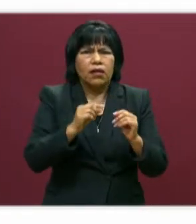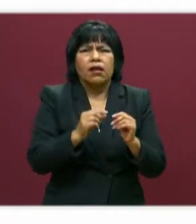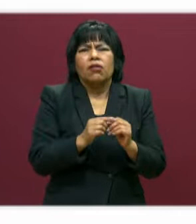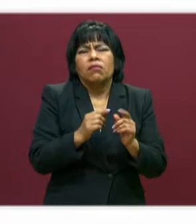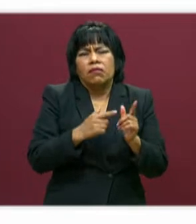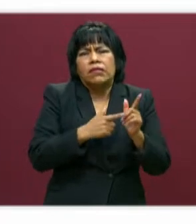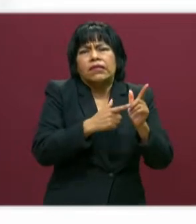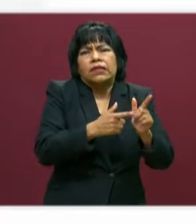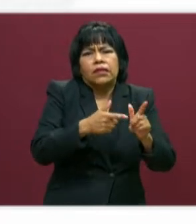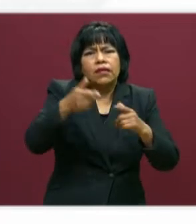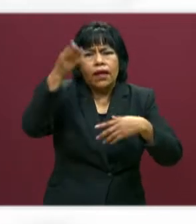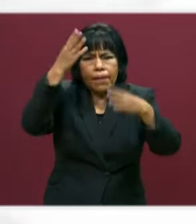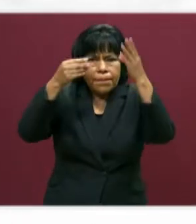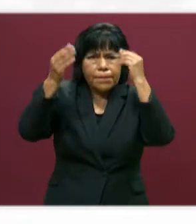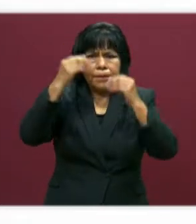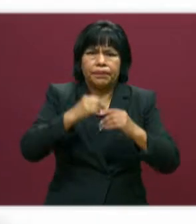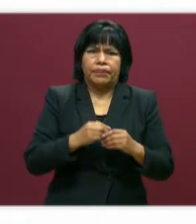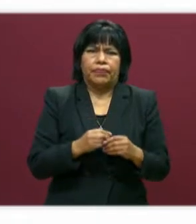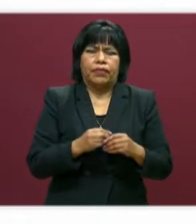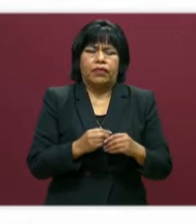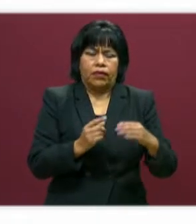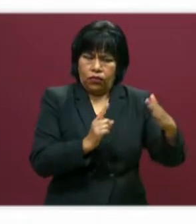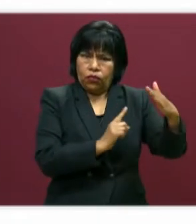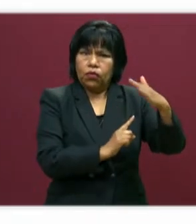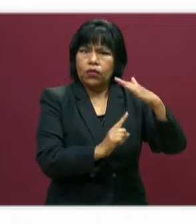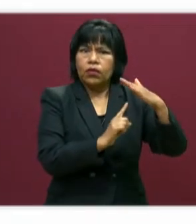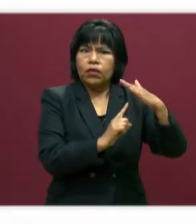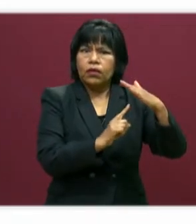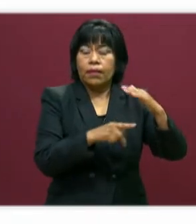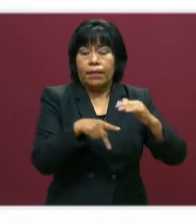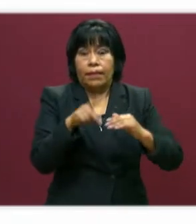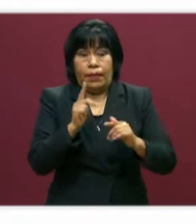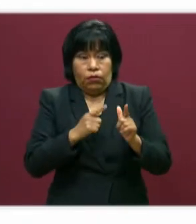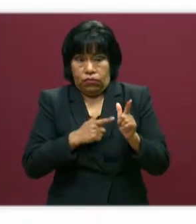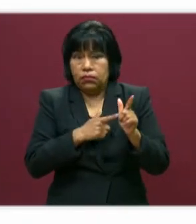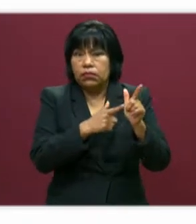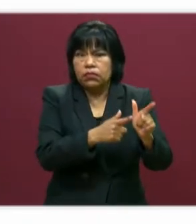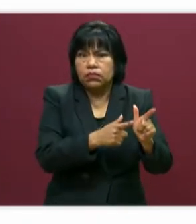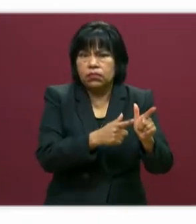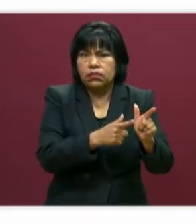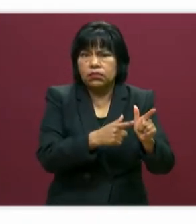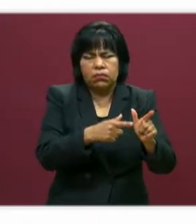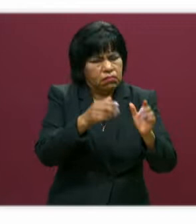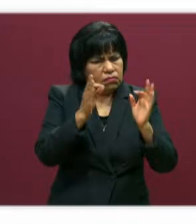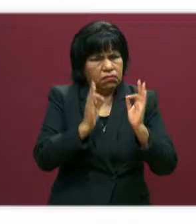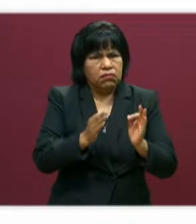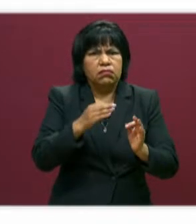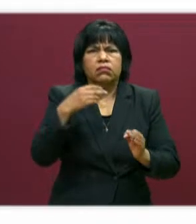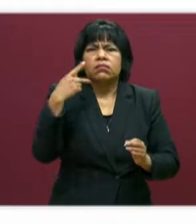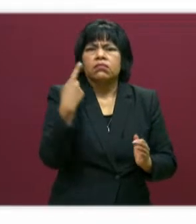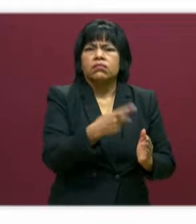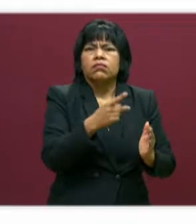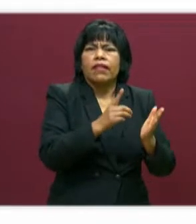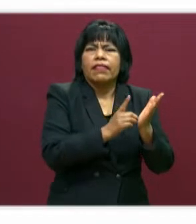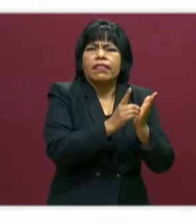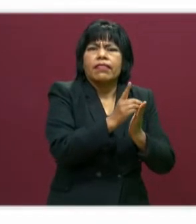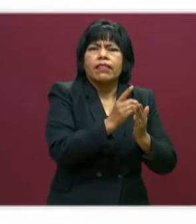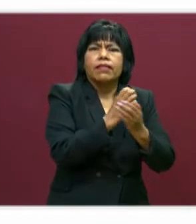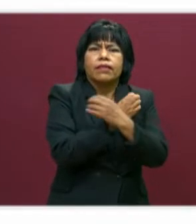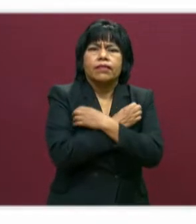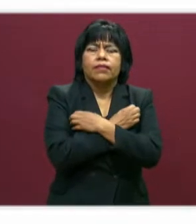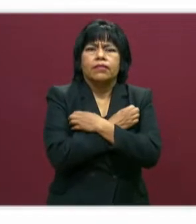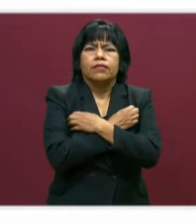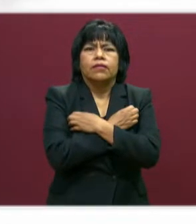permanente, situado y continuo. Y se trata de garantizar el derecho a la educación de las niñas, niños, jóvenes,